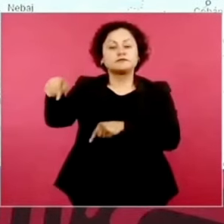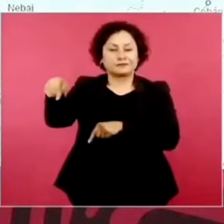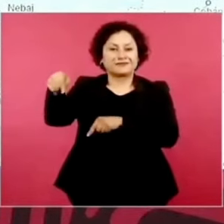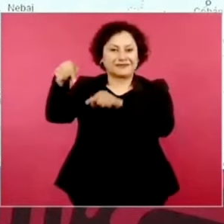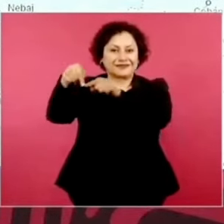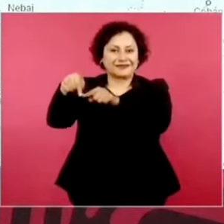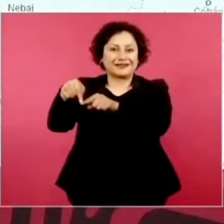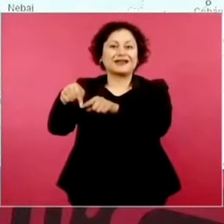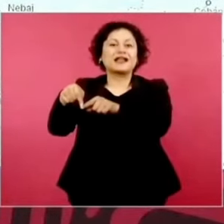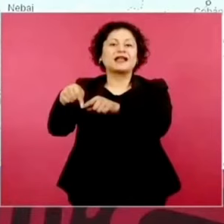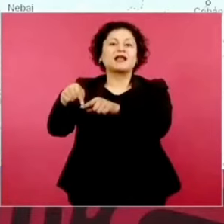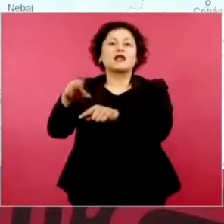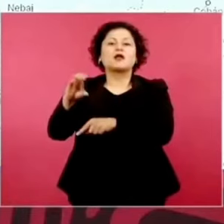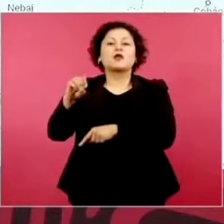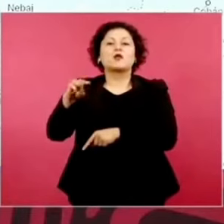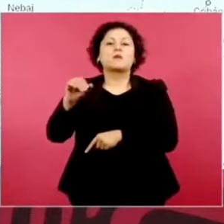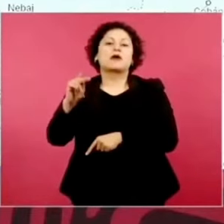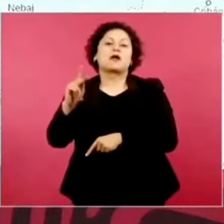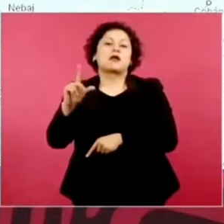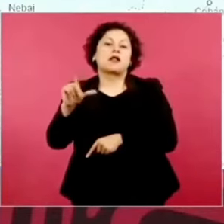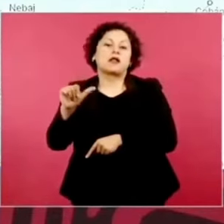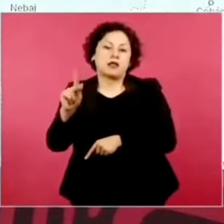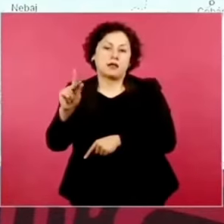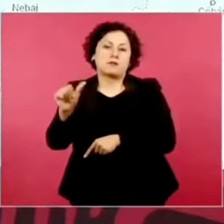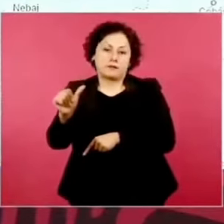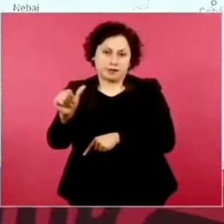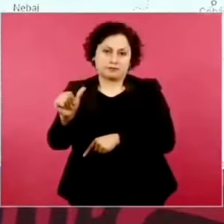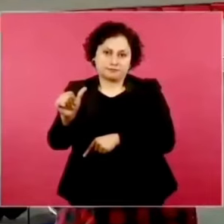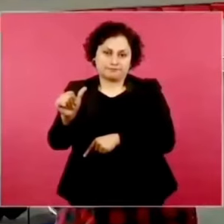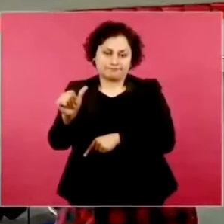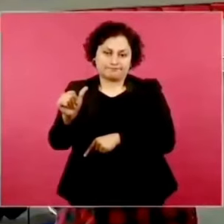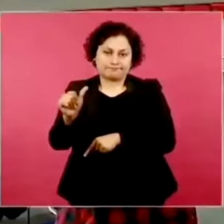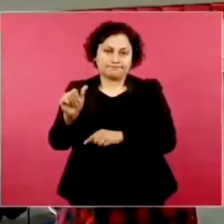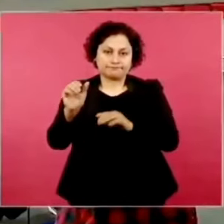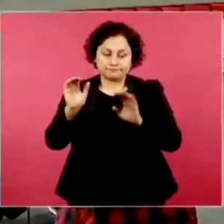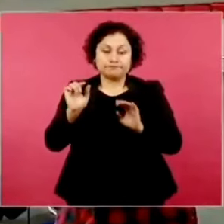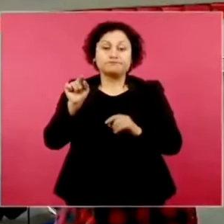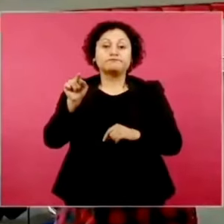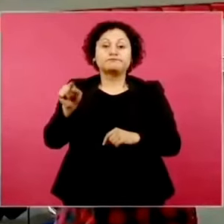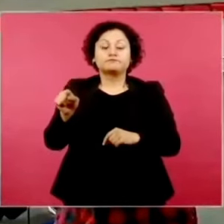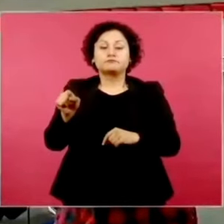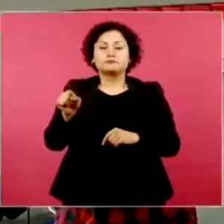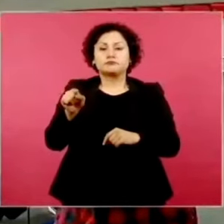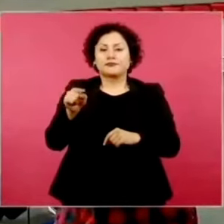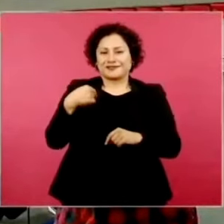Nosotros estamos haciendo, ya se los había comentado, pues